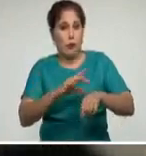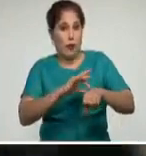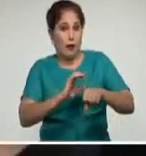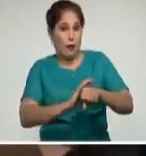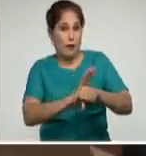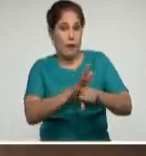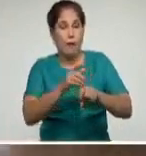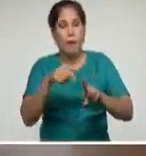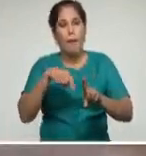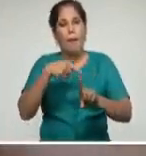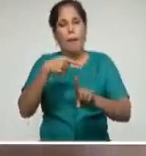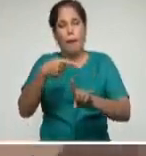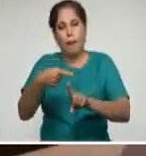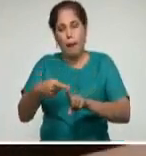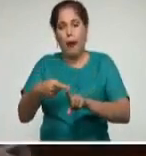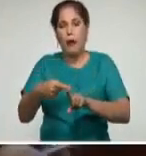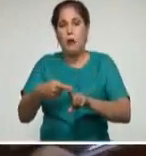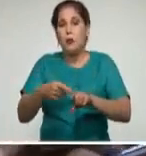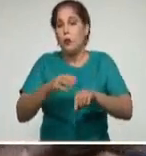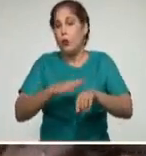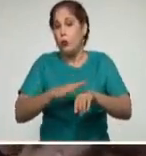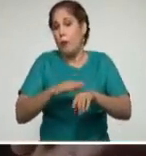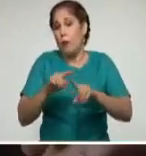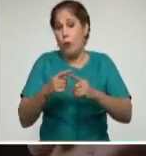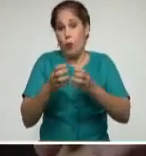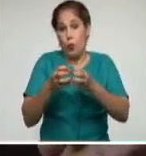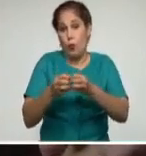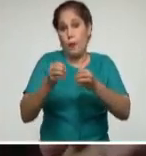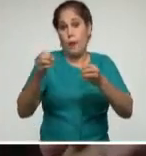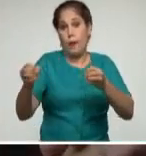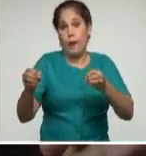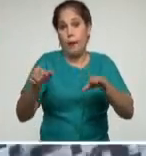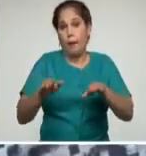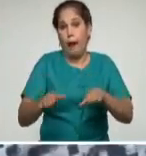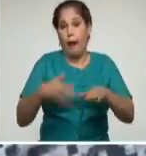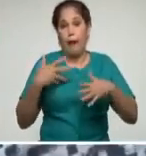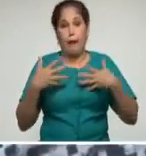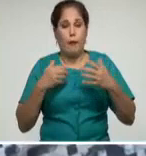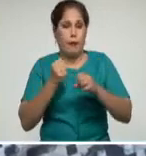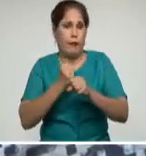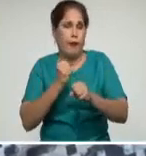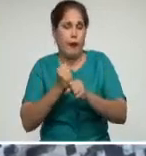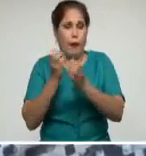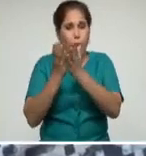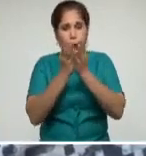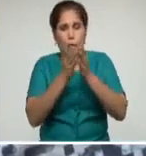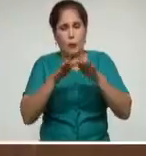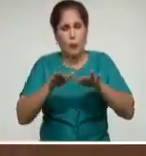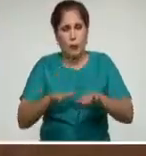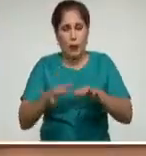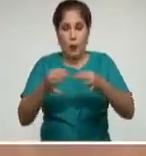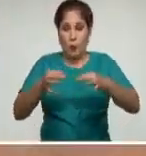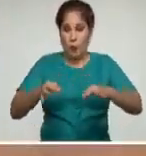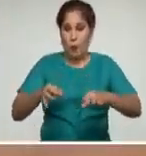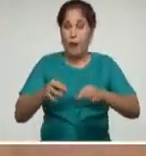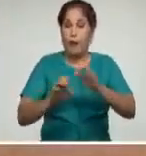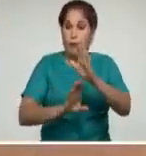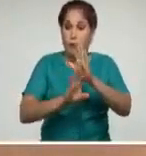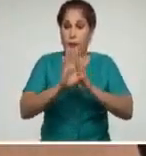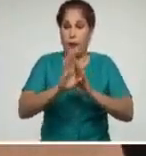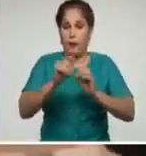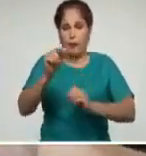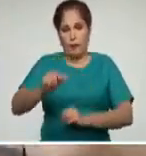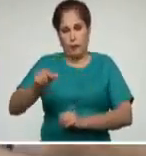no menos nocivos, provocados por el aislamiento y la paralización de actividades importantes para el normal desenvolvimiento de la vida.